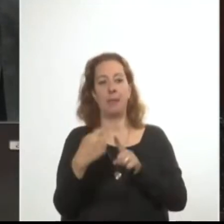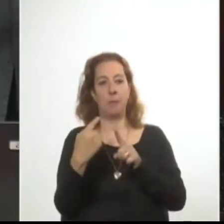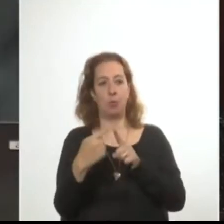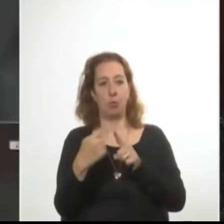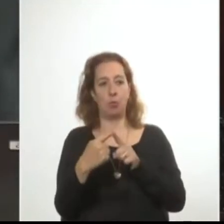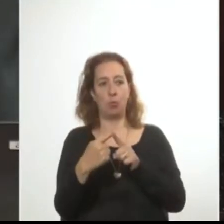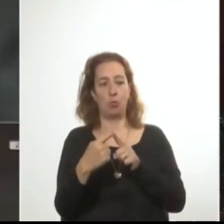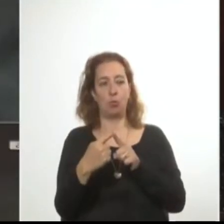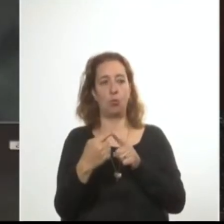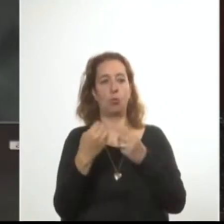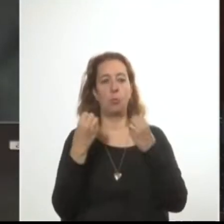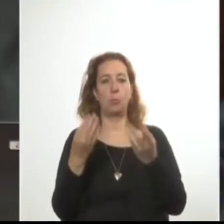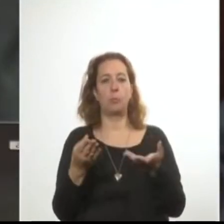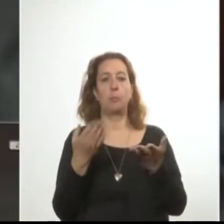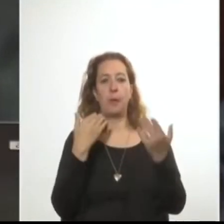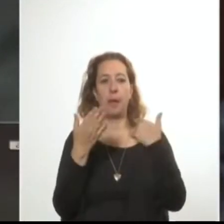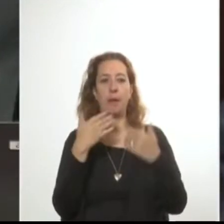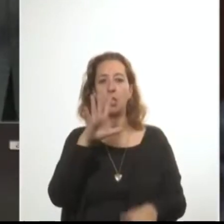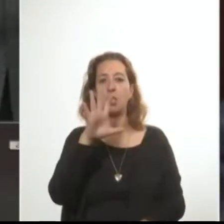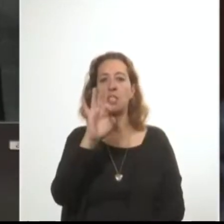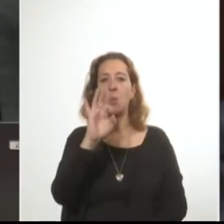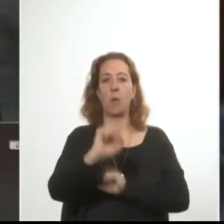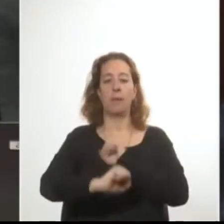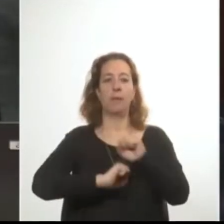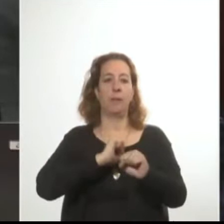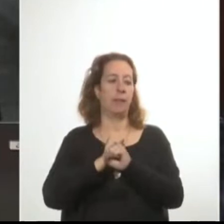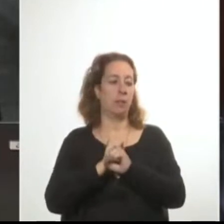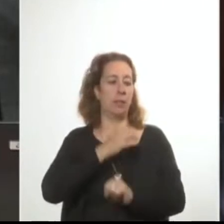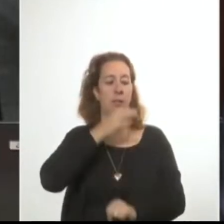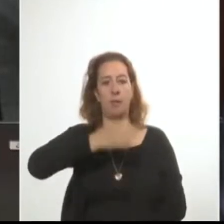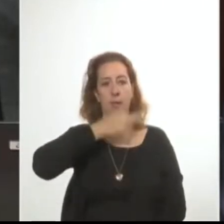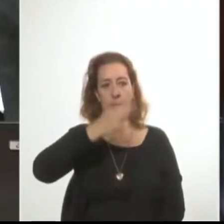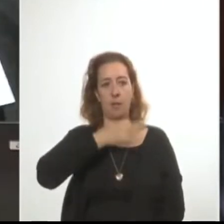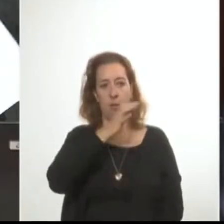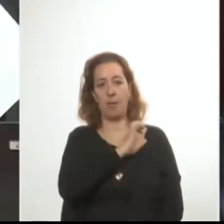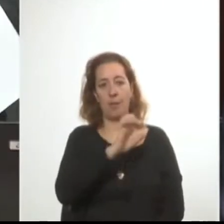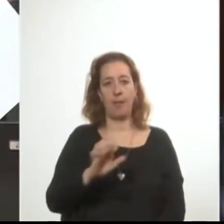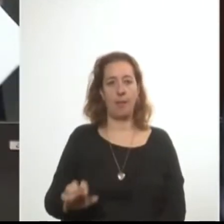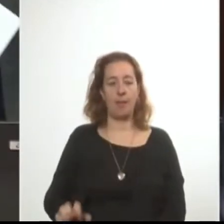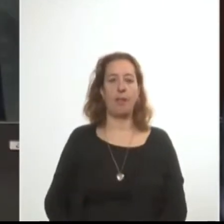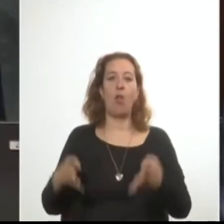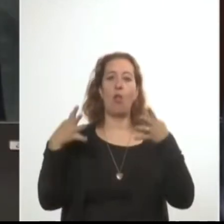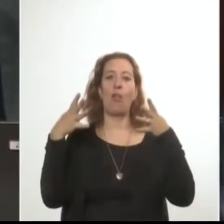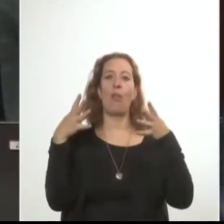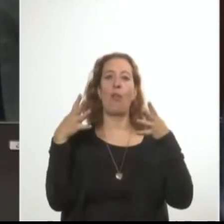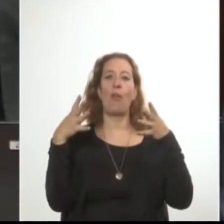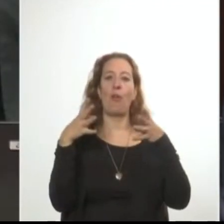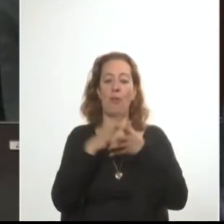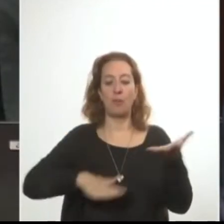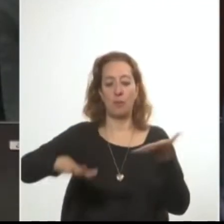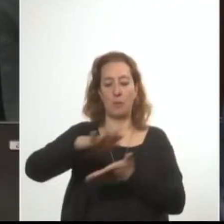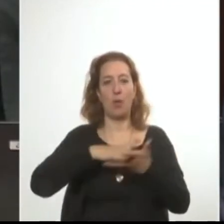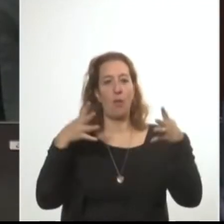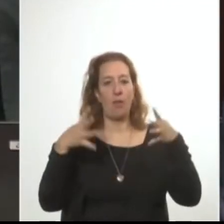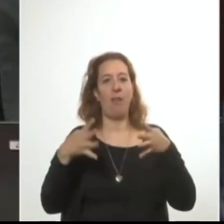a efectos de referirse a los 50 años de la declaración de estado de guerra interna votada en el Parlamento Nacional.